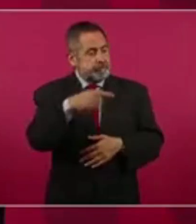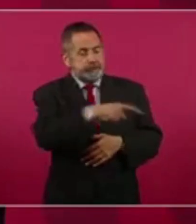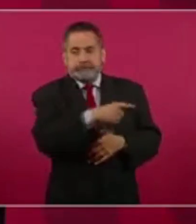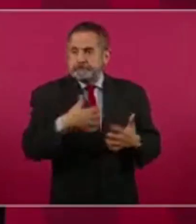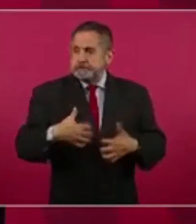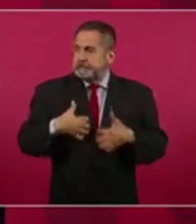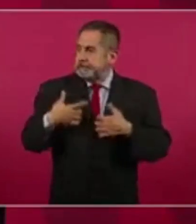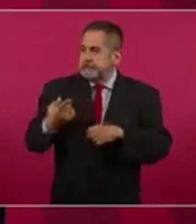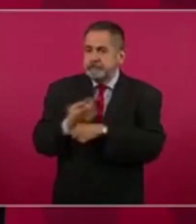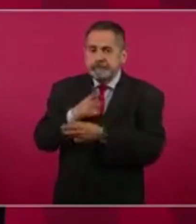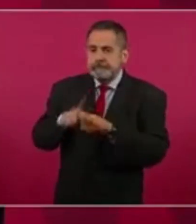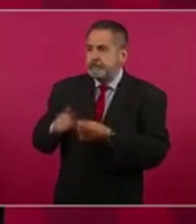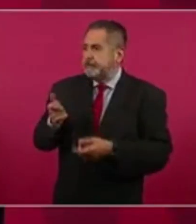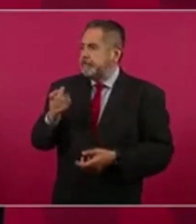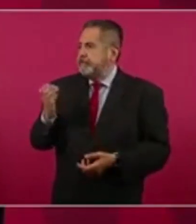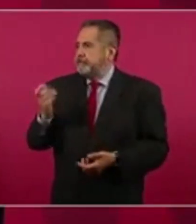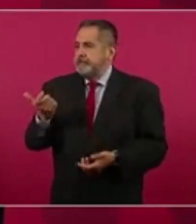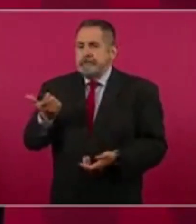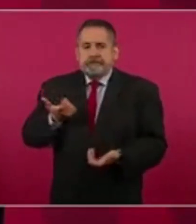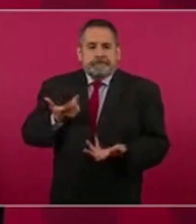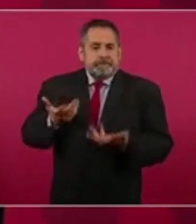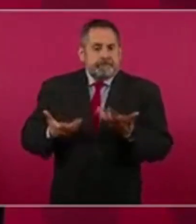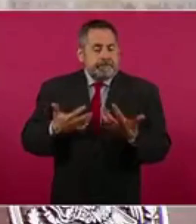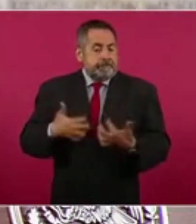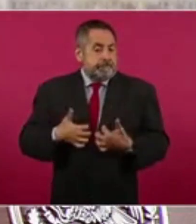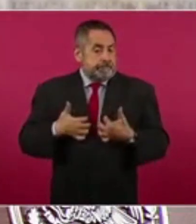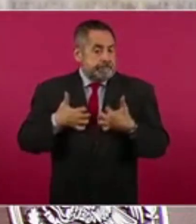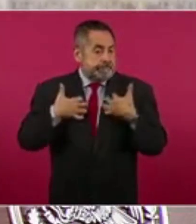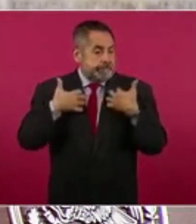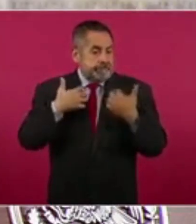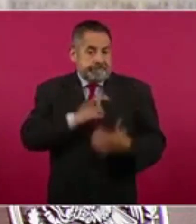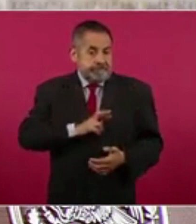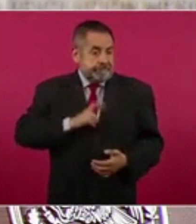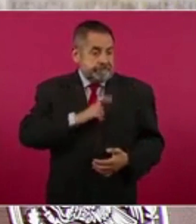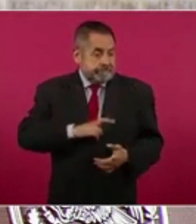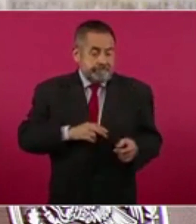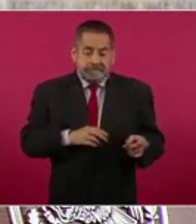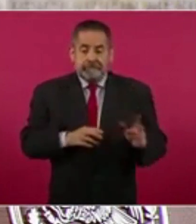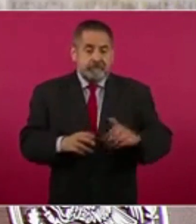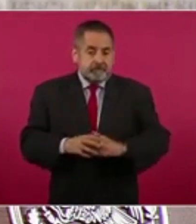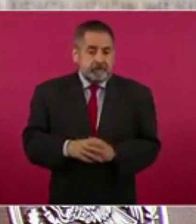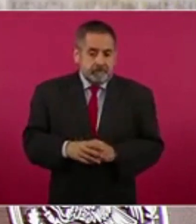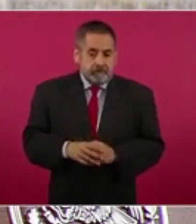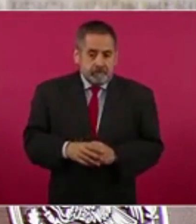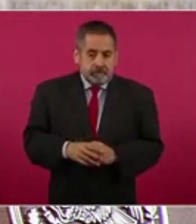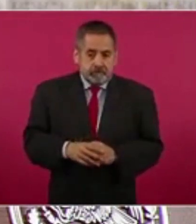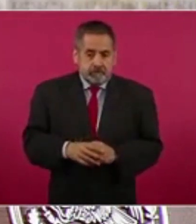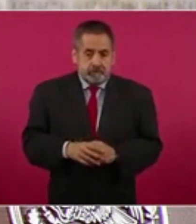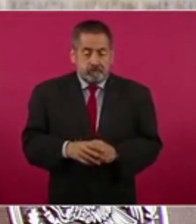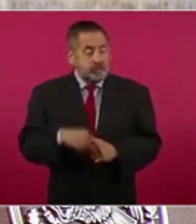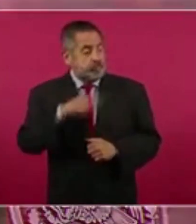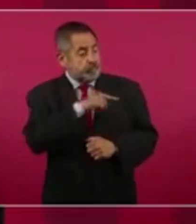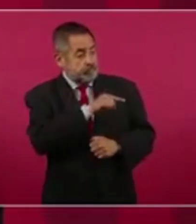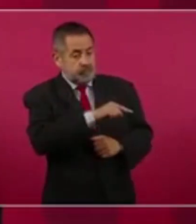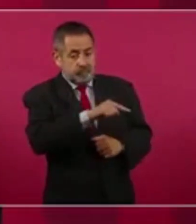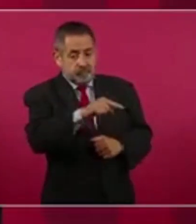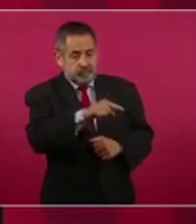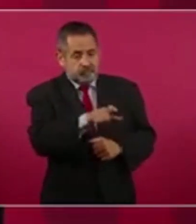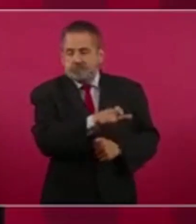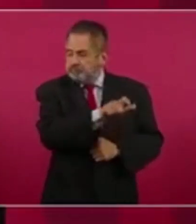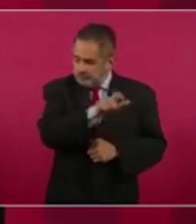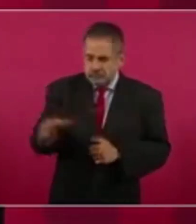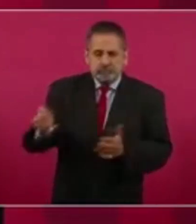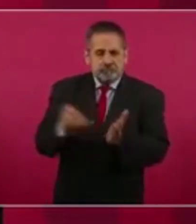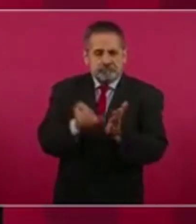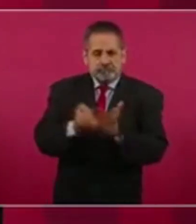que ahora tienen que pagar impuestos que no